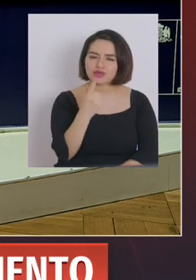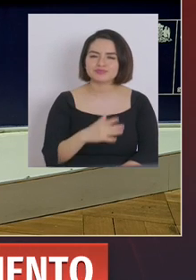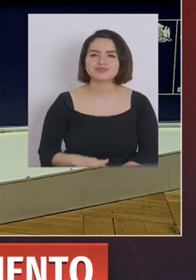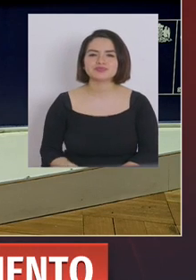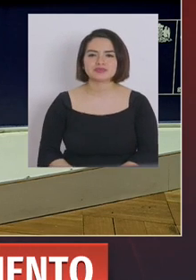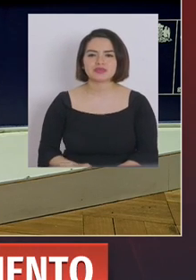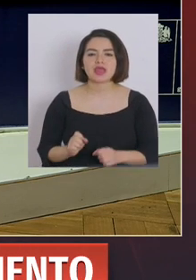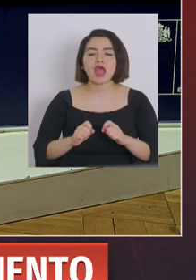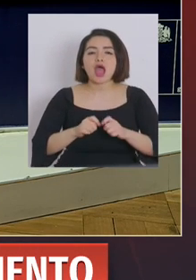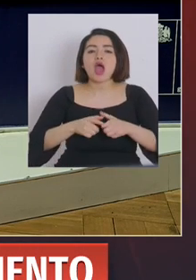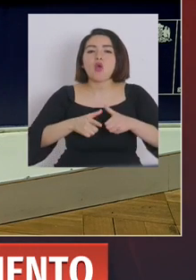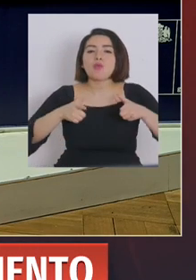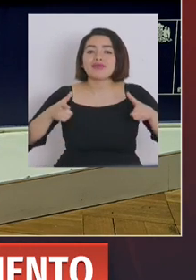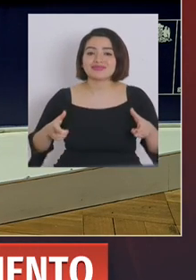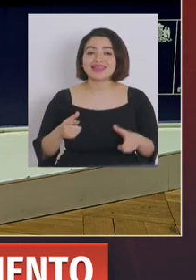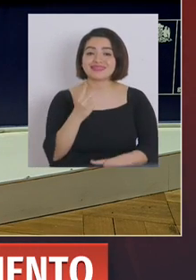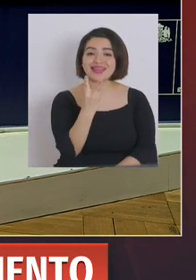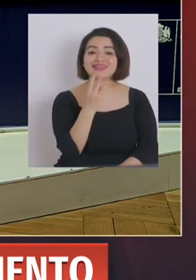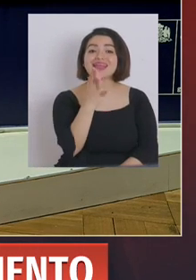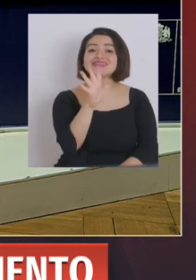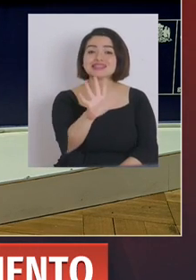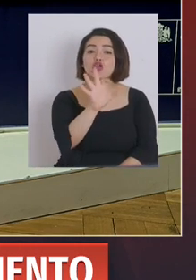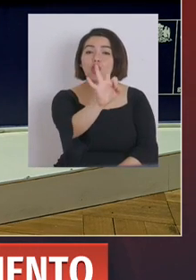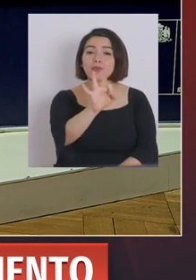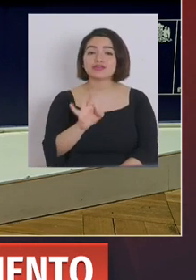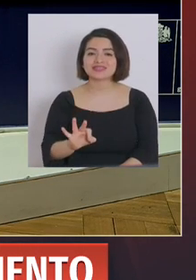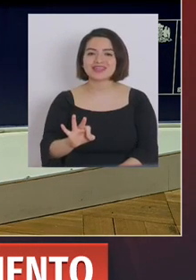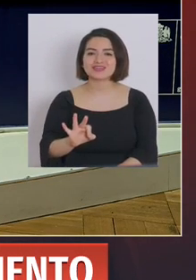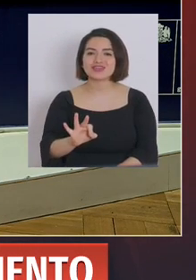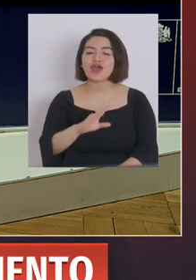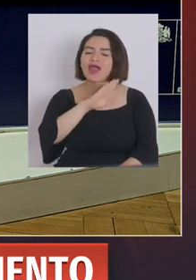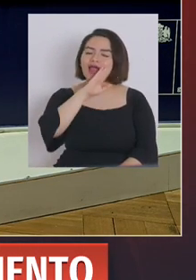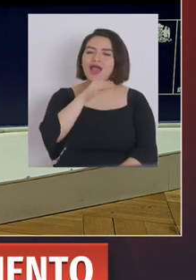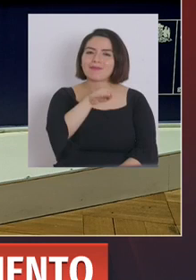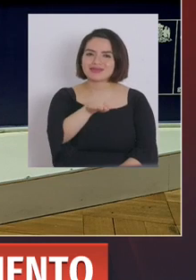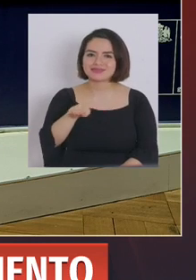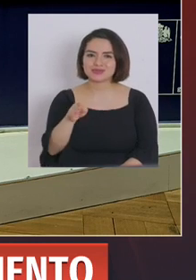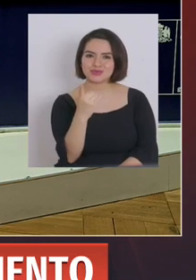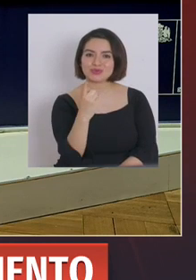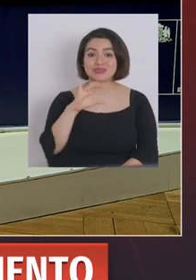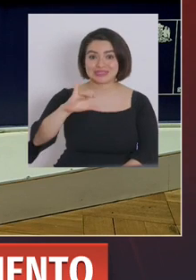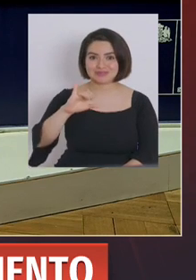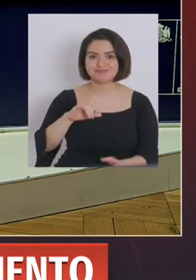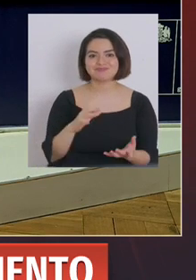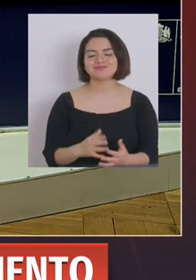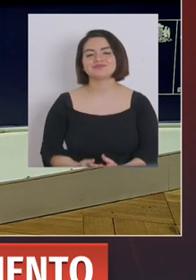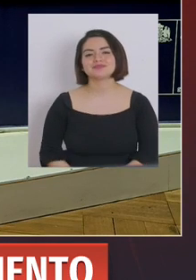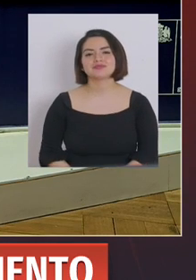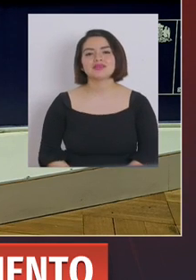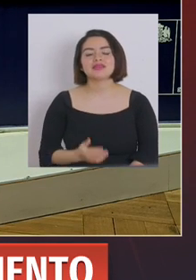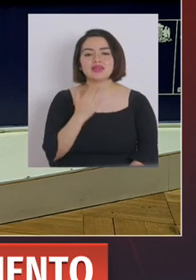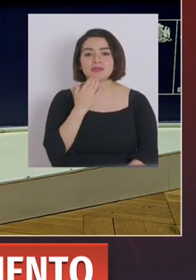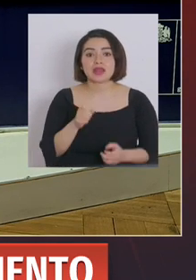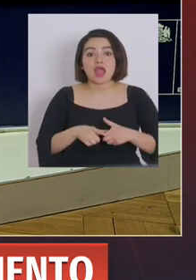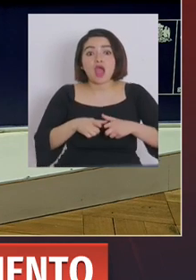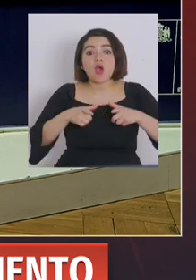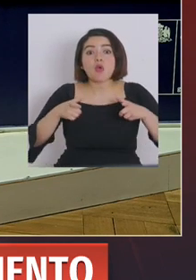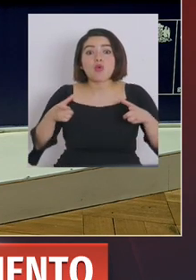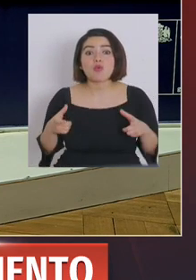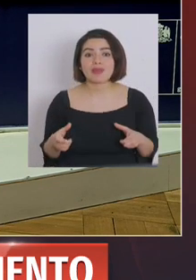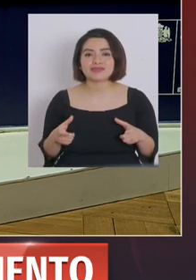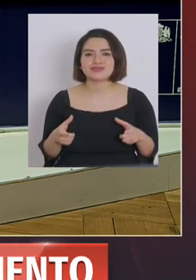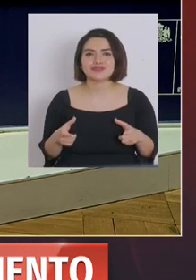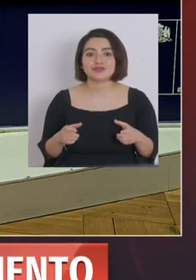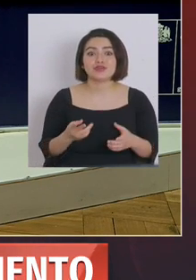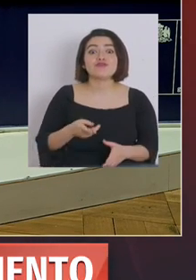35% esta reconversión, pero también relacionado a este aumento de casos, este rebrote, como dijo